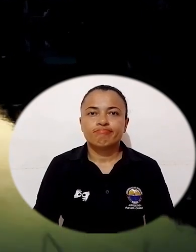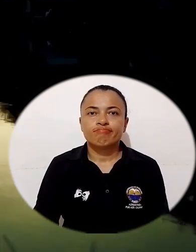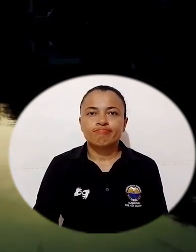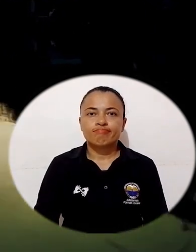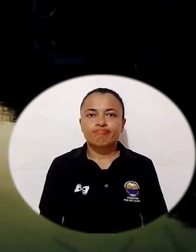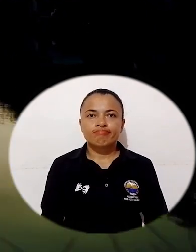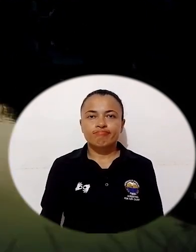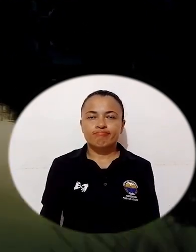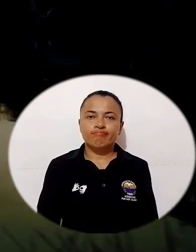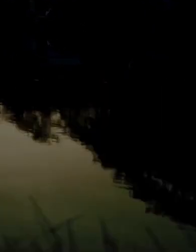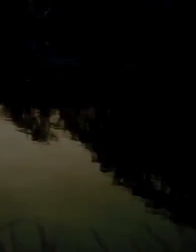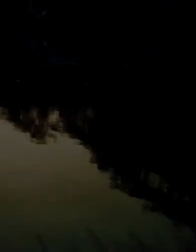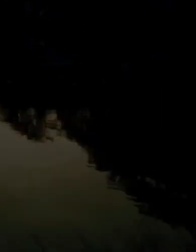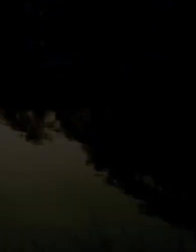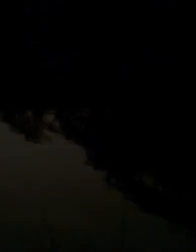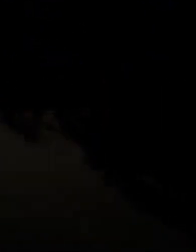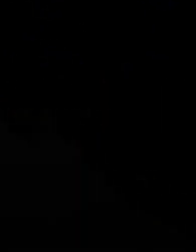Dejar Visión Visión Gloria por ver el video.